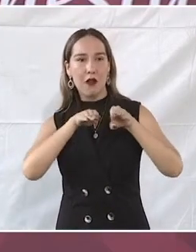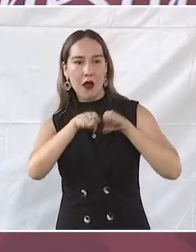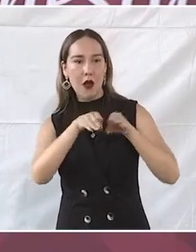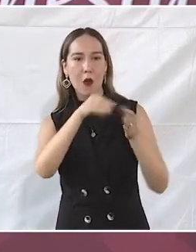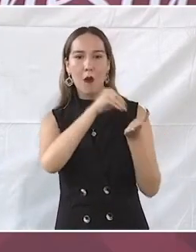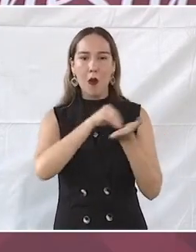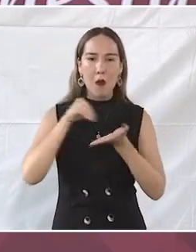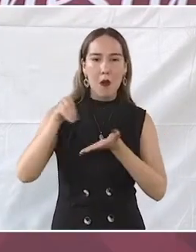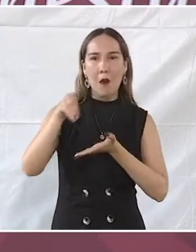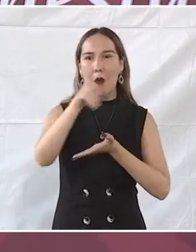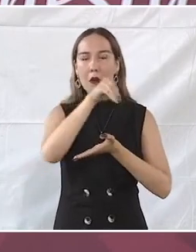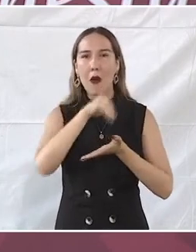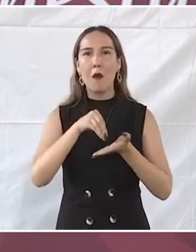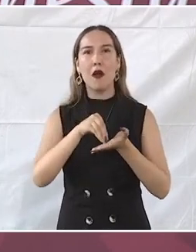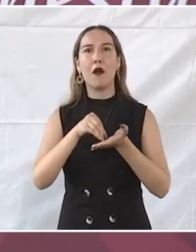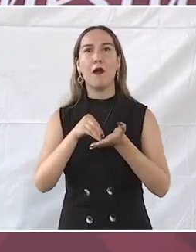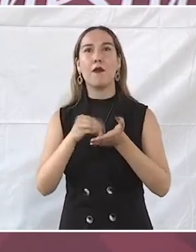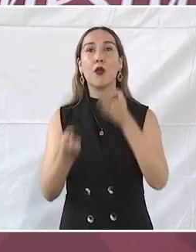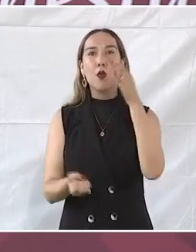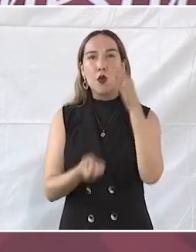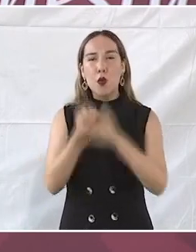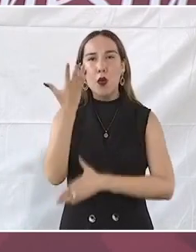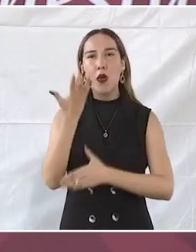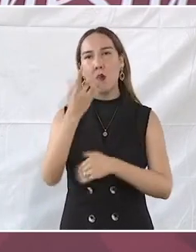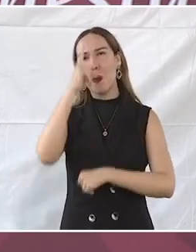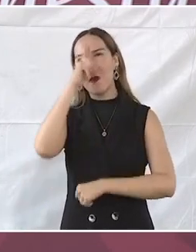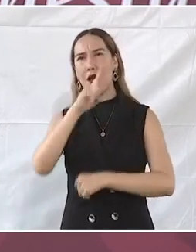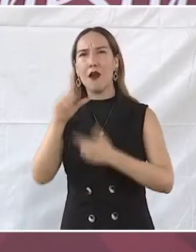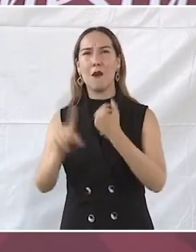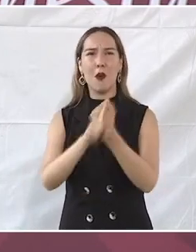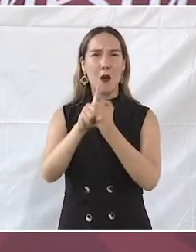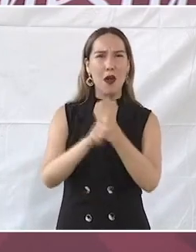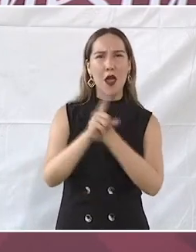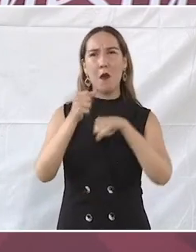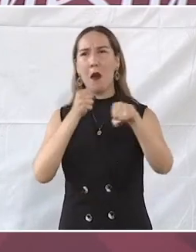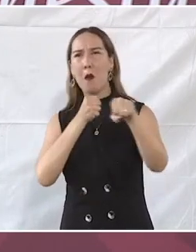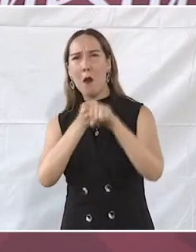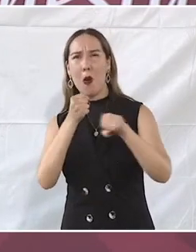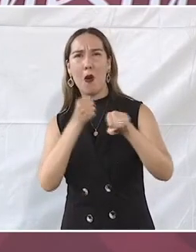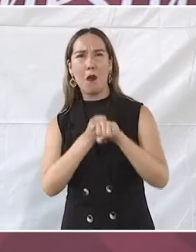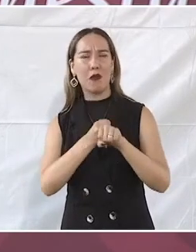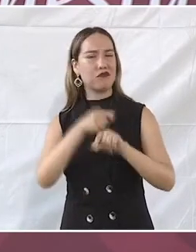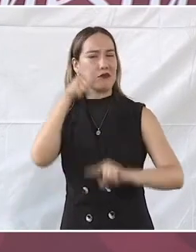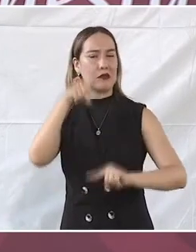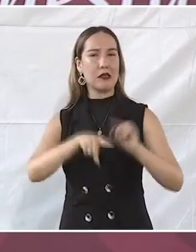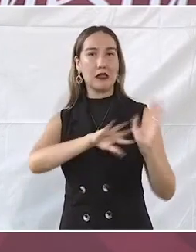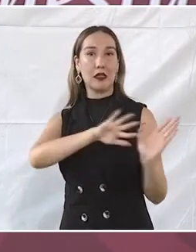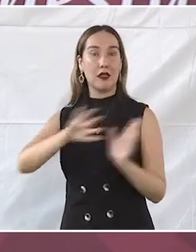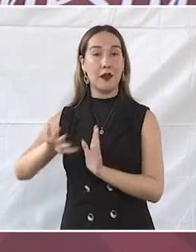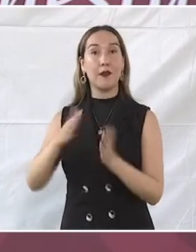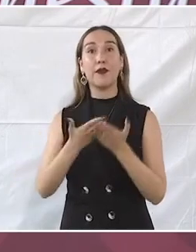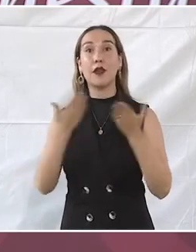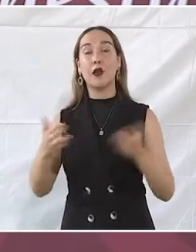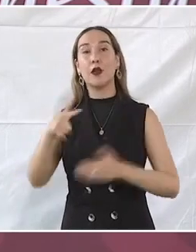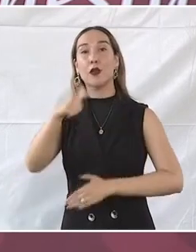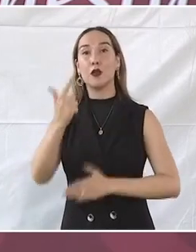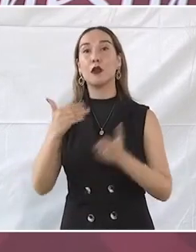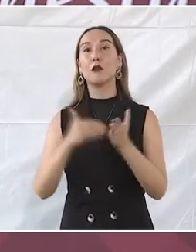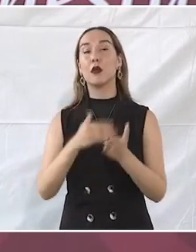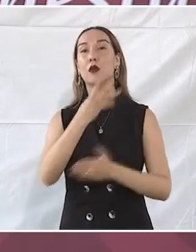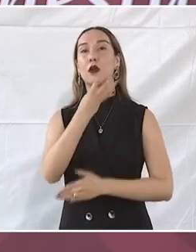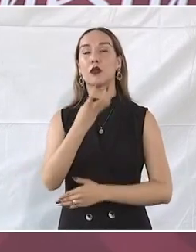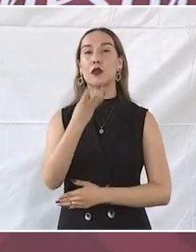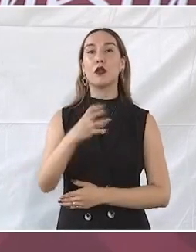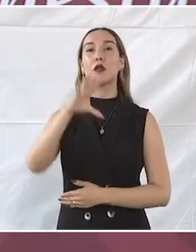y alejarlos de la delincuencia. Para atender al campo, con el programa Sembrando Vida, 12 mil 485